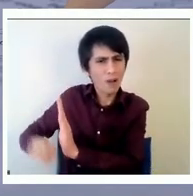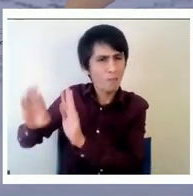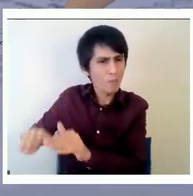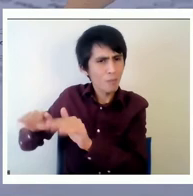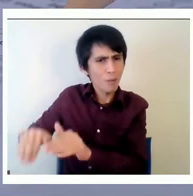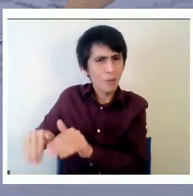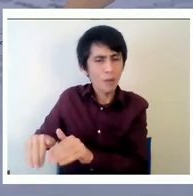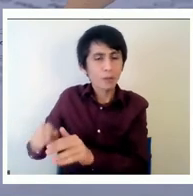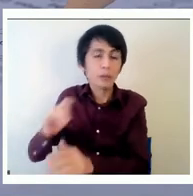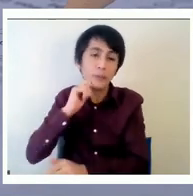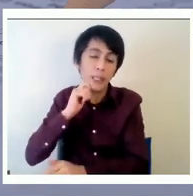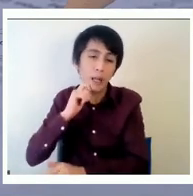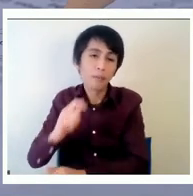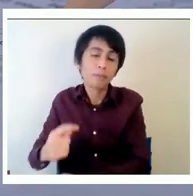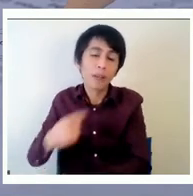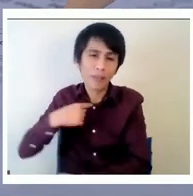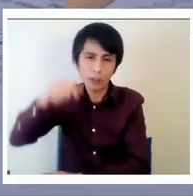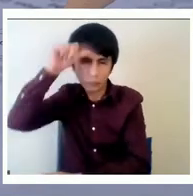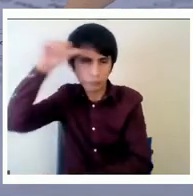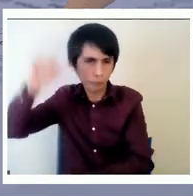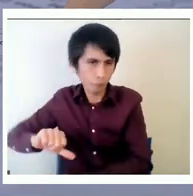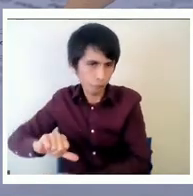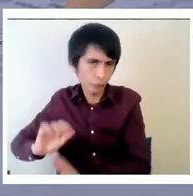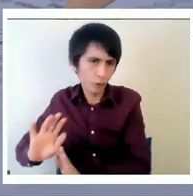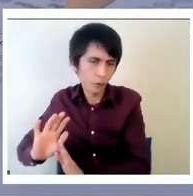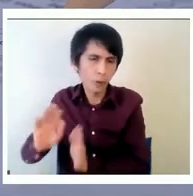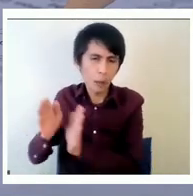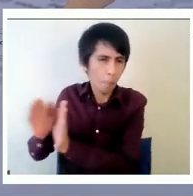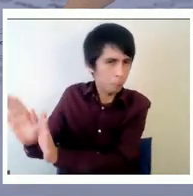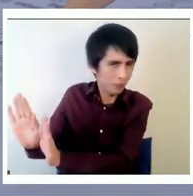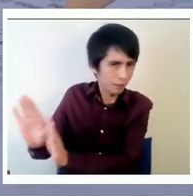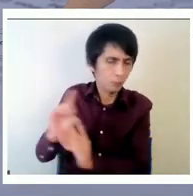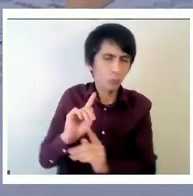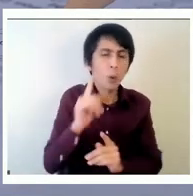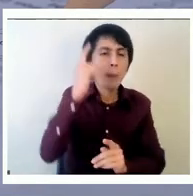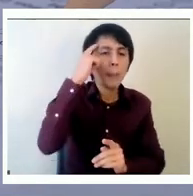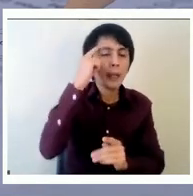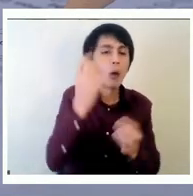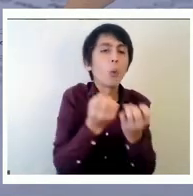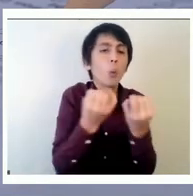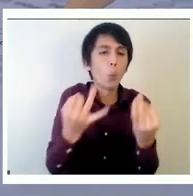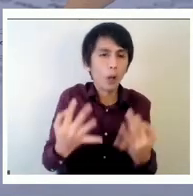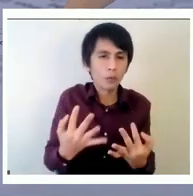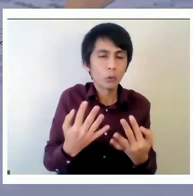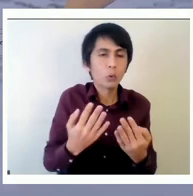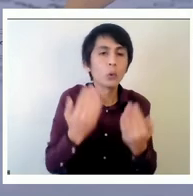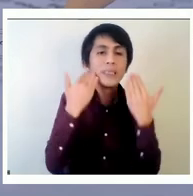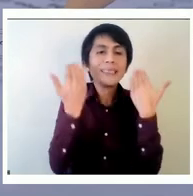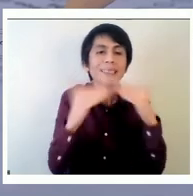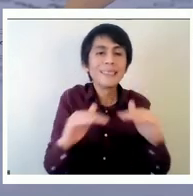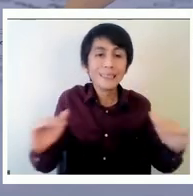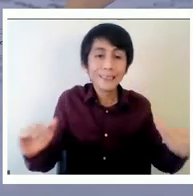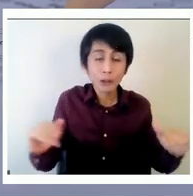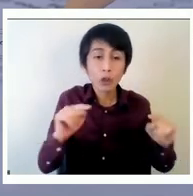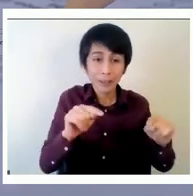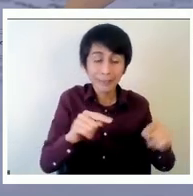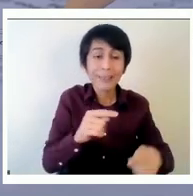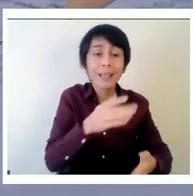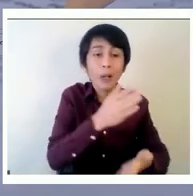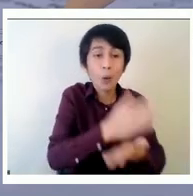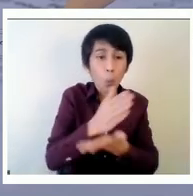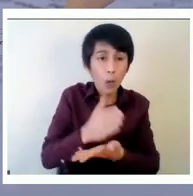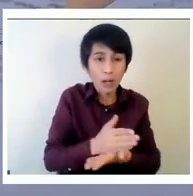consecuencias sino el número de establecimientos el número de niños en establecimientos clasificados como insuficiente